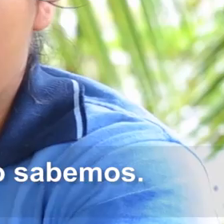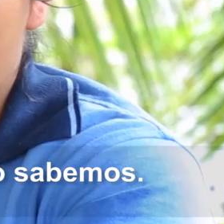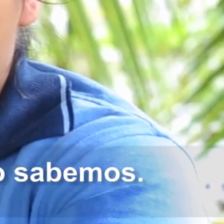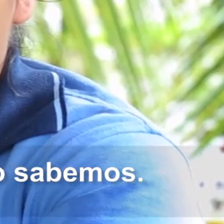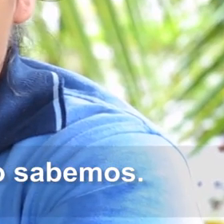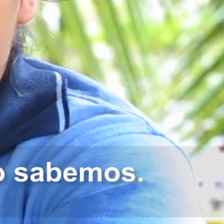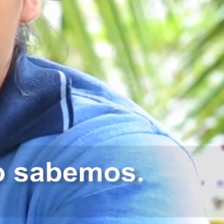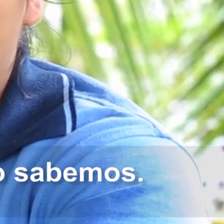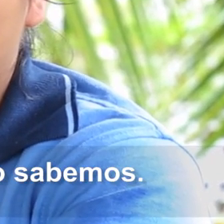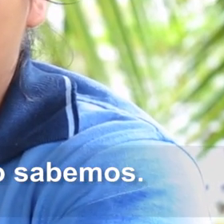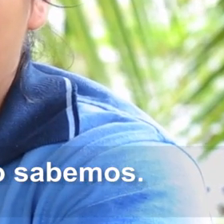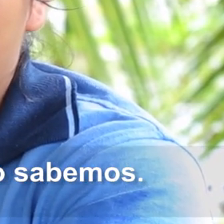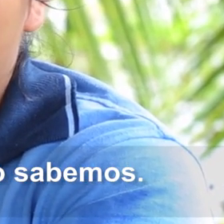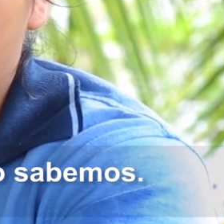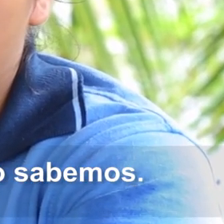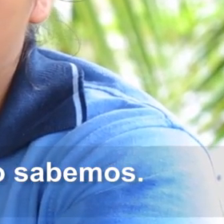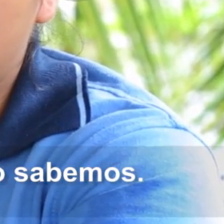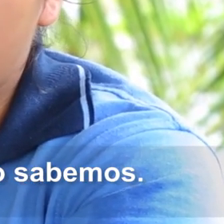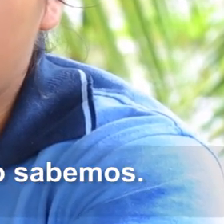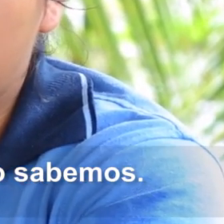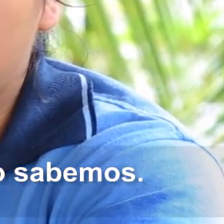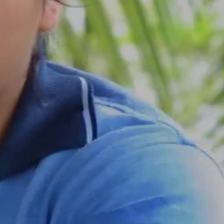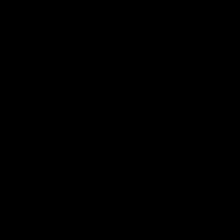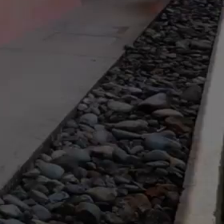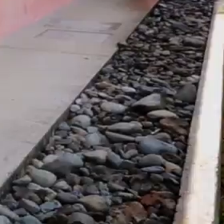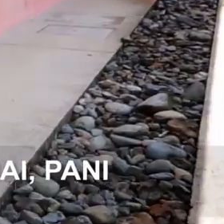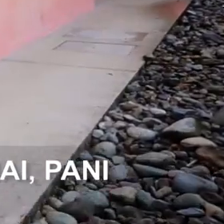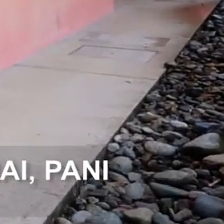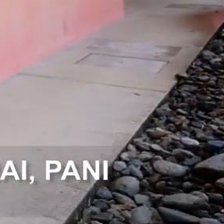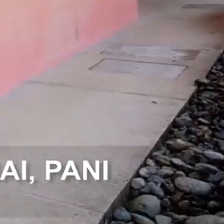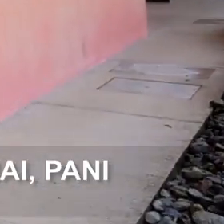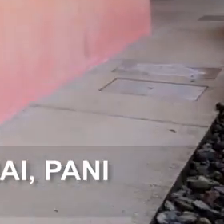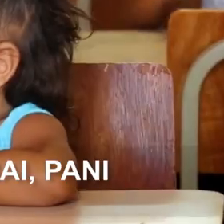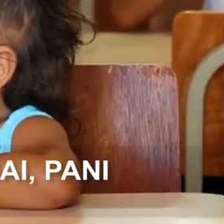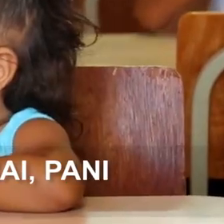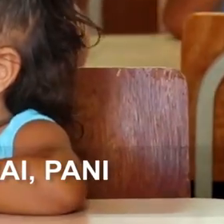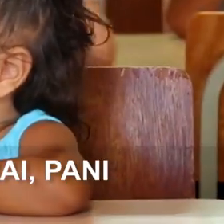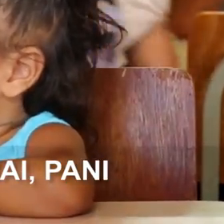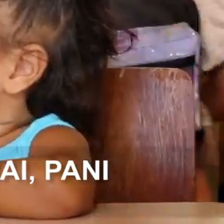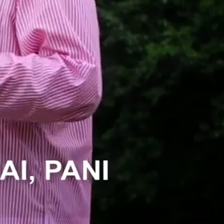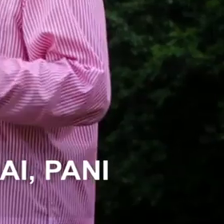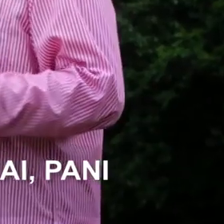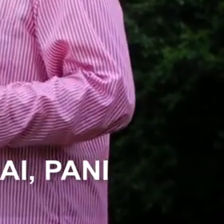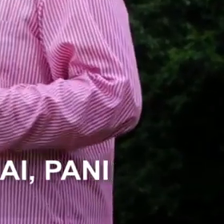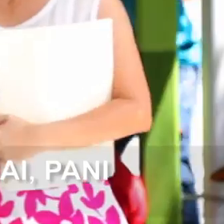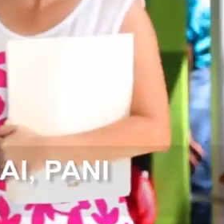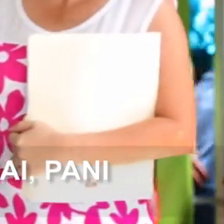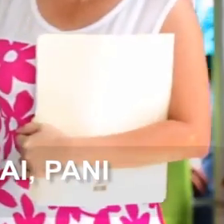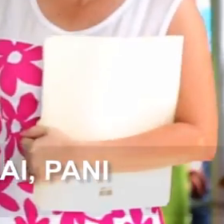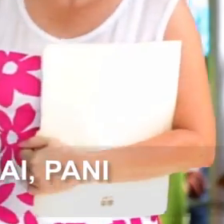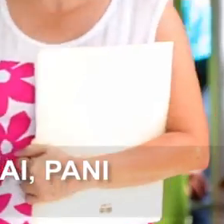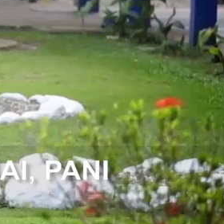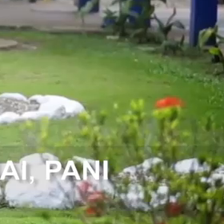prevení. Hay muchas cosas de sexualidad que aún no sabemos. Acercate a los servicios de Levi's, Censinay, Pani y